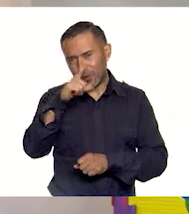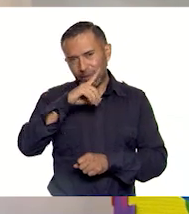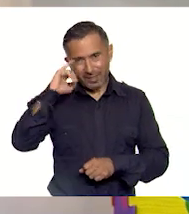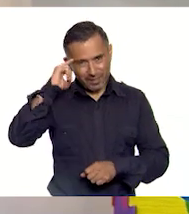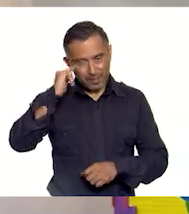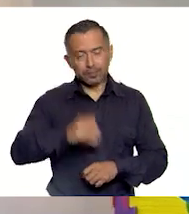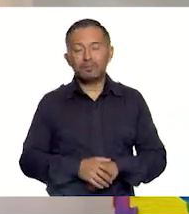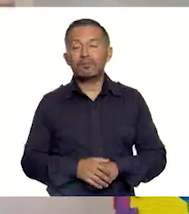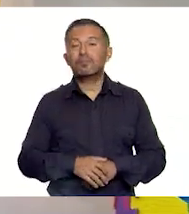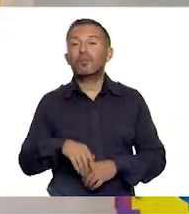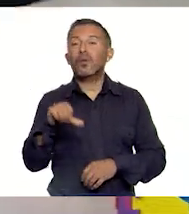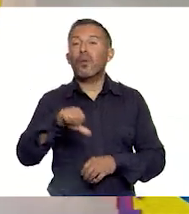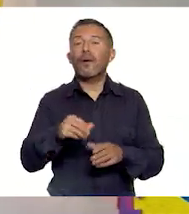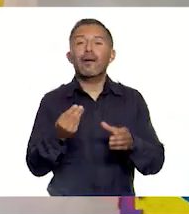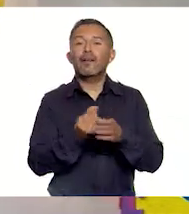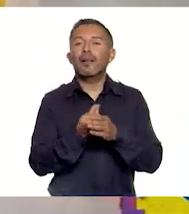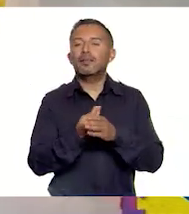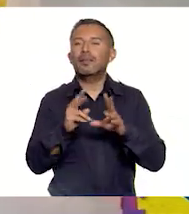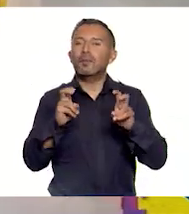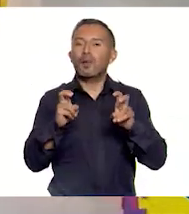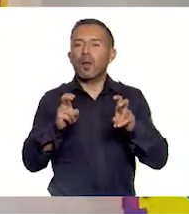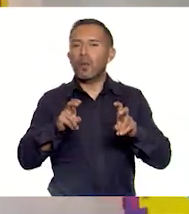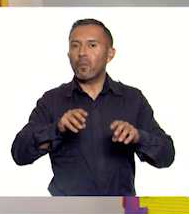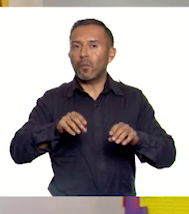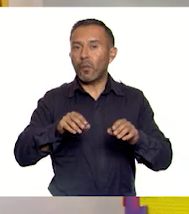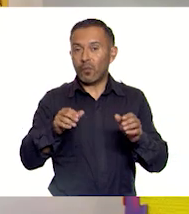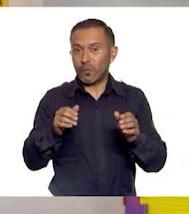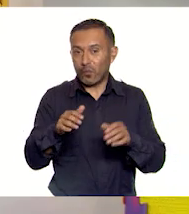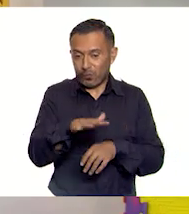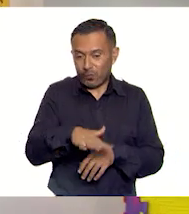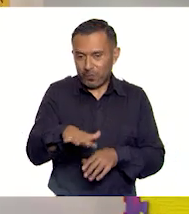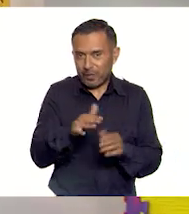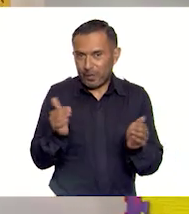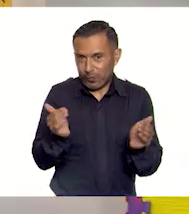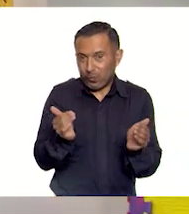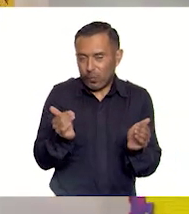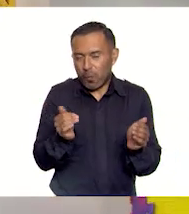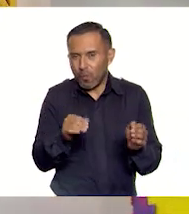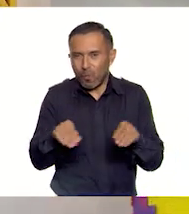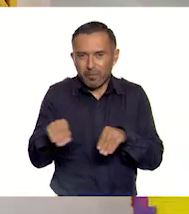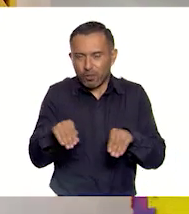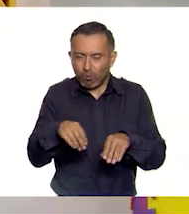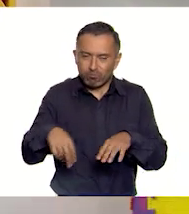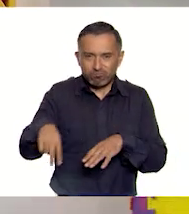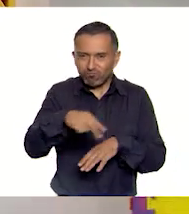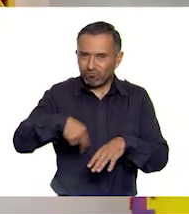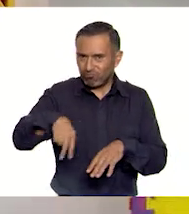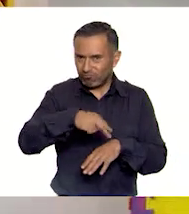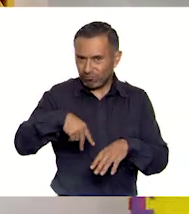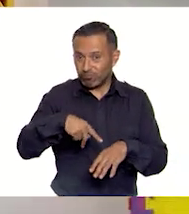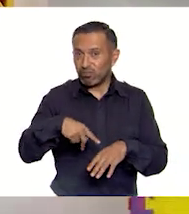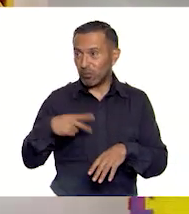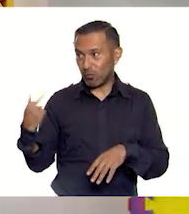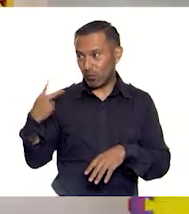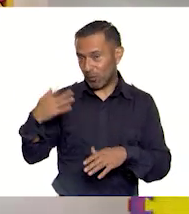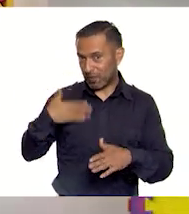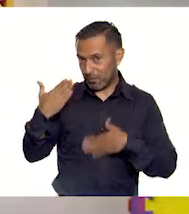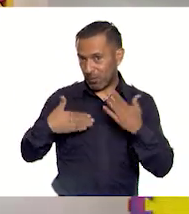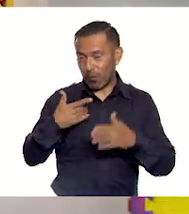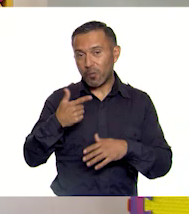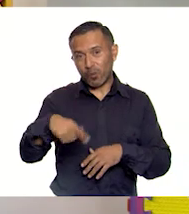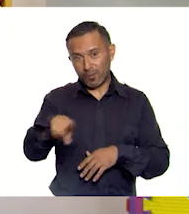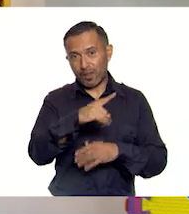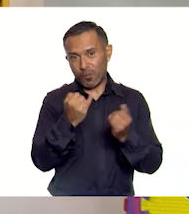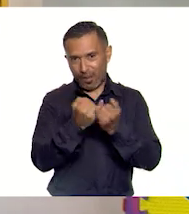Hasta aquí terminamos con moverse en grande en un pequeño espacio. Espero que lo hayan disfrutado tanto como nosotros. Hasta pronto